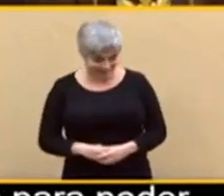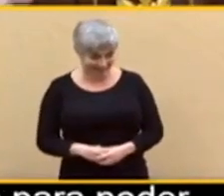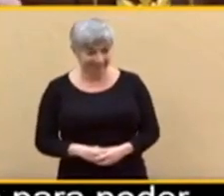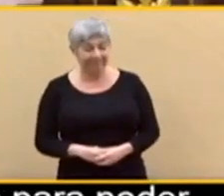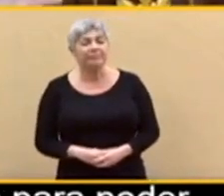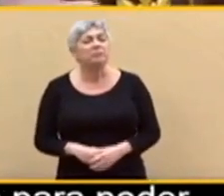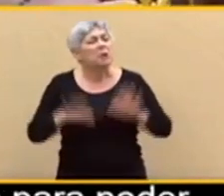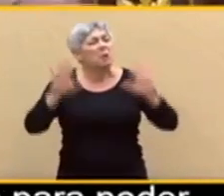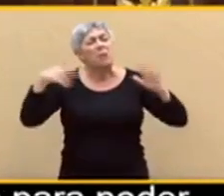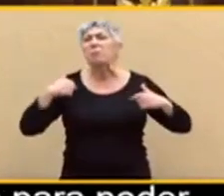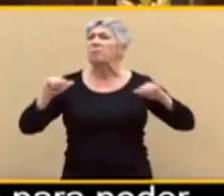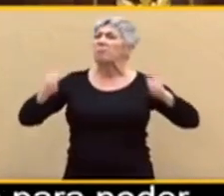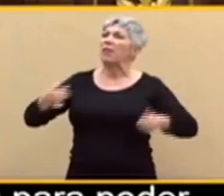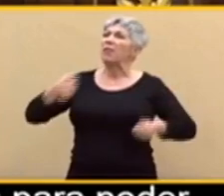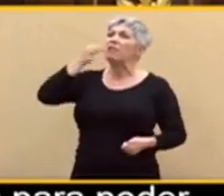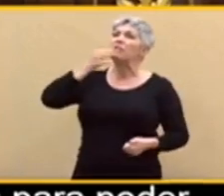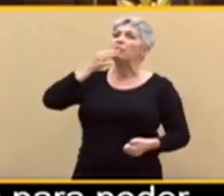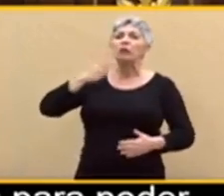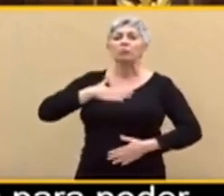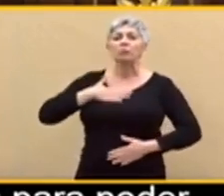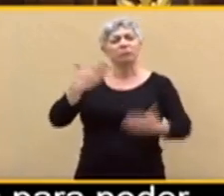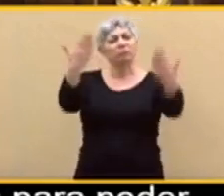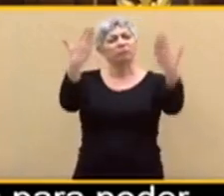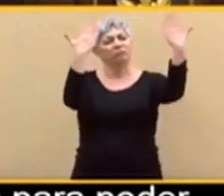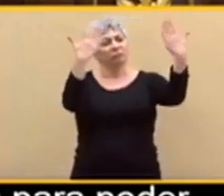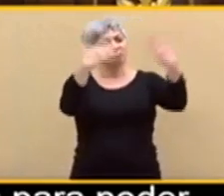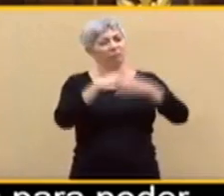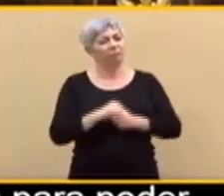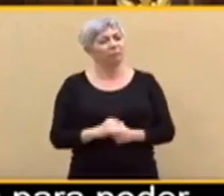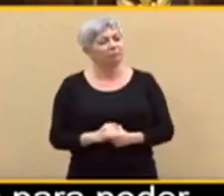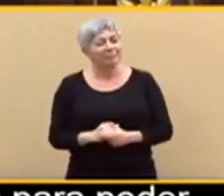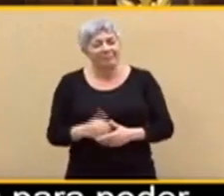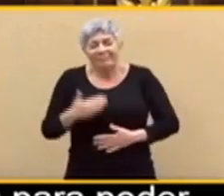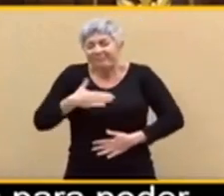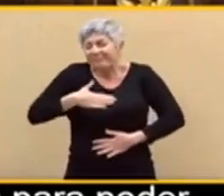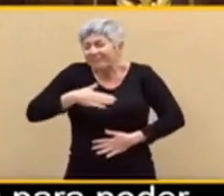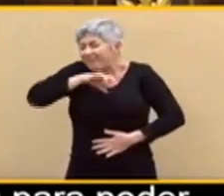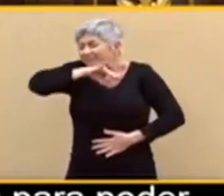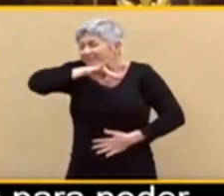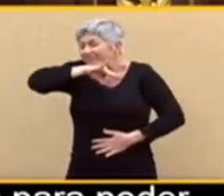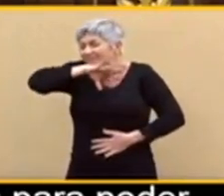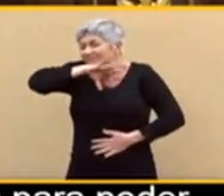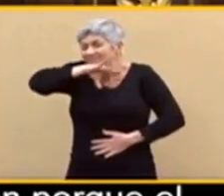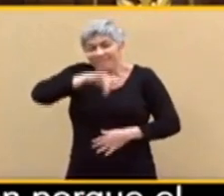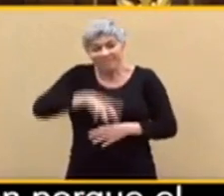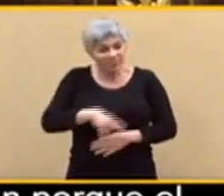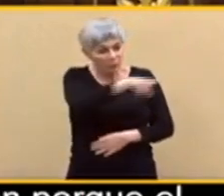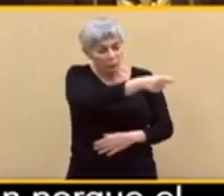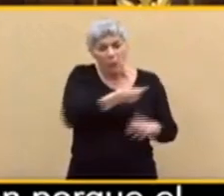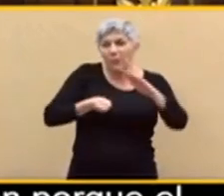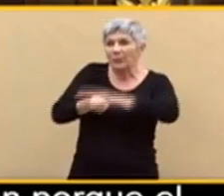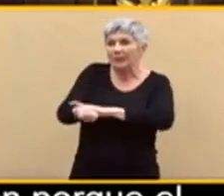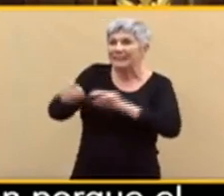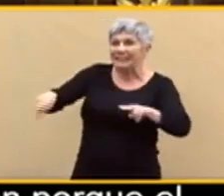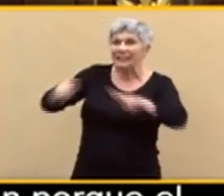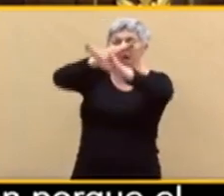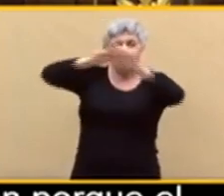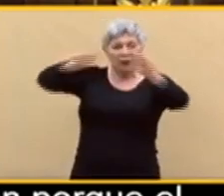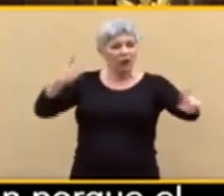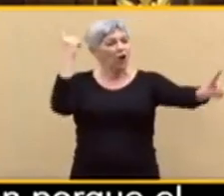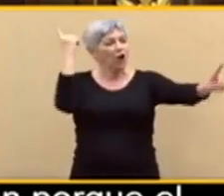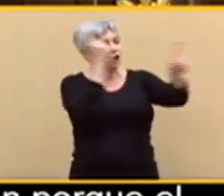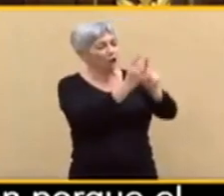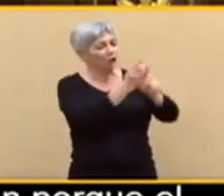discurso con una felicitación. Me encanta que haya presentado esta moción de censura contra Pablo Casado